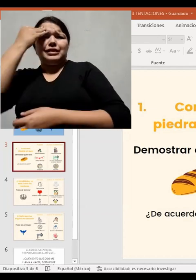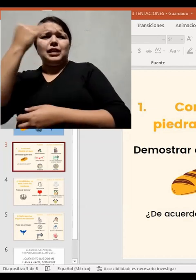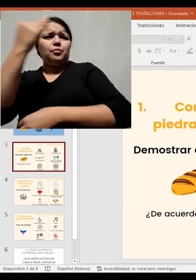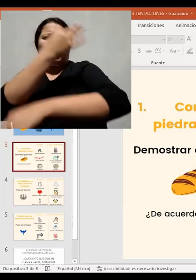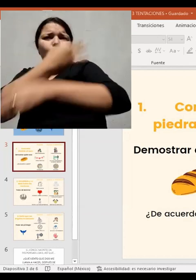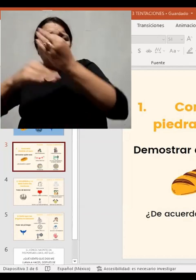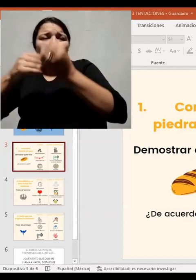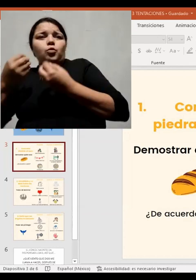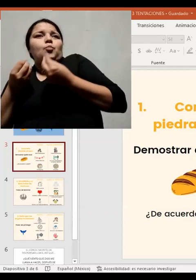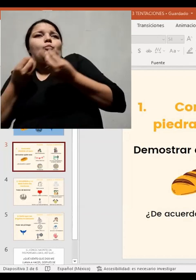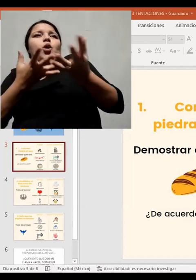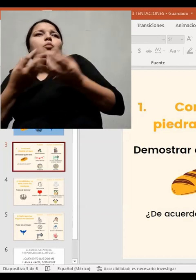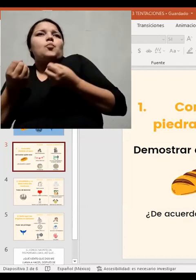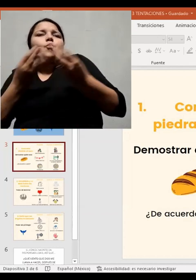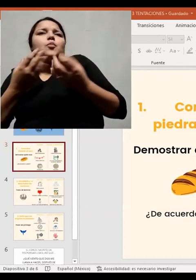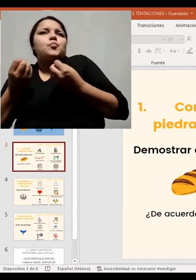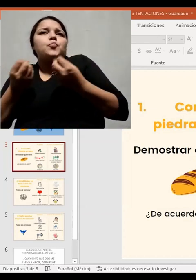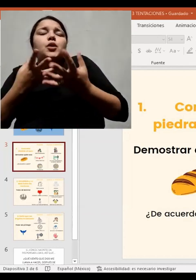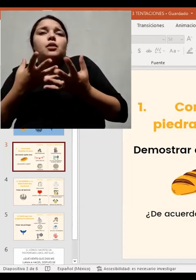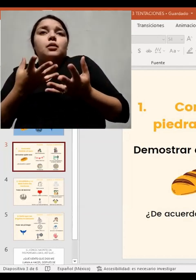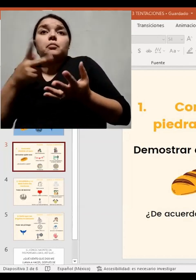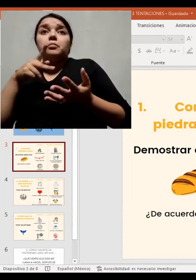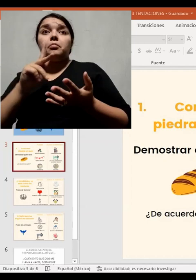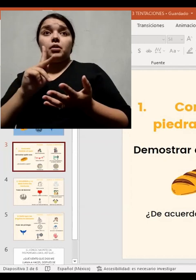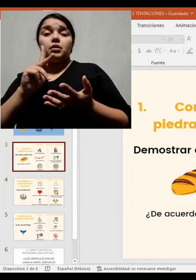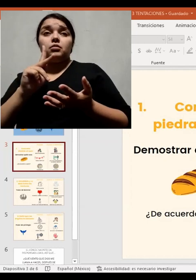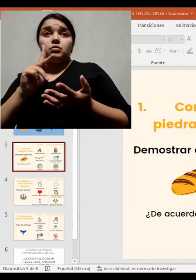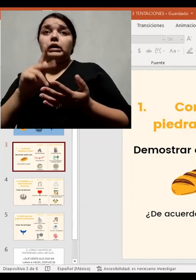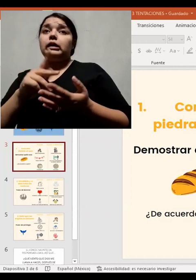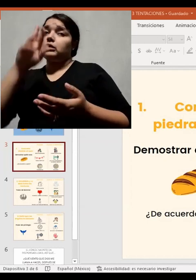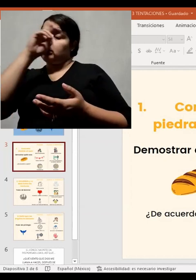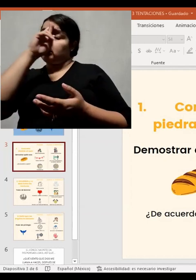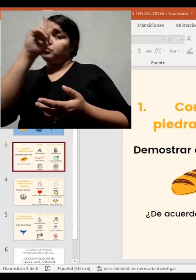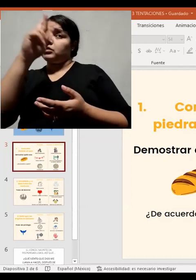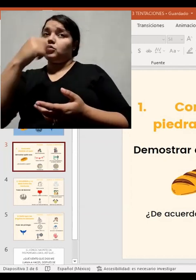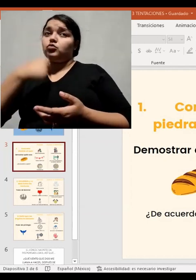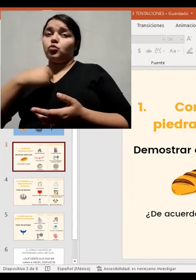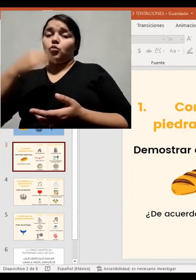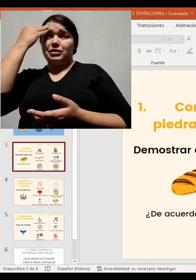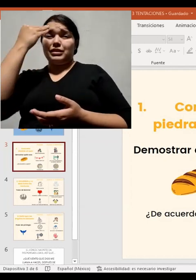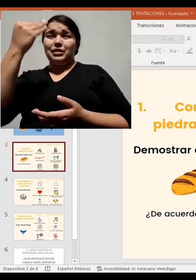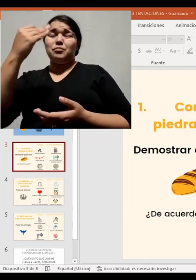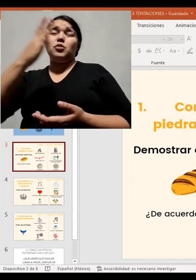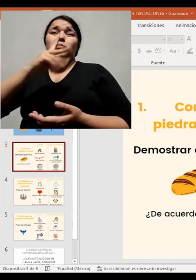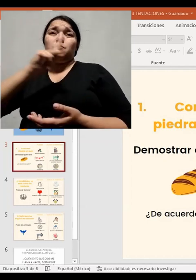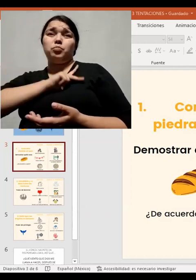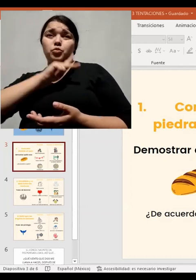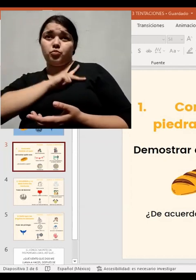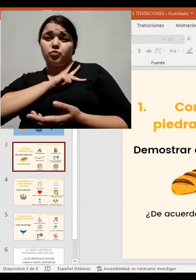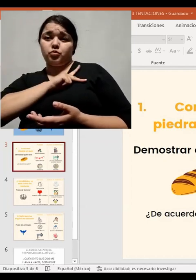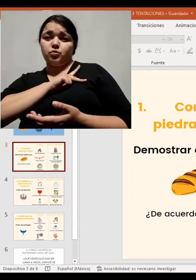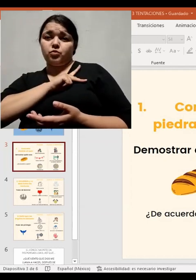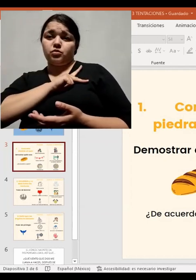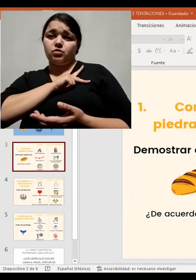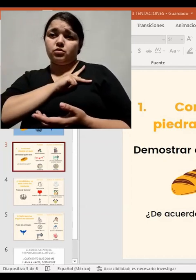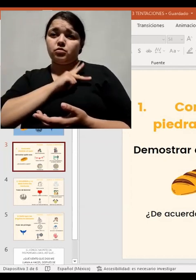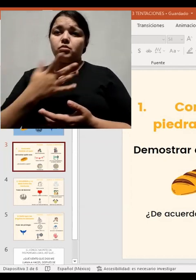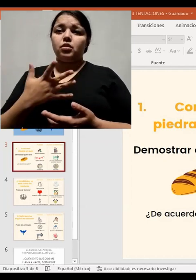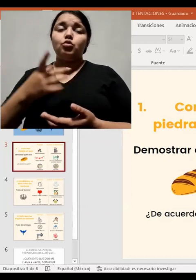planes contigo, pero también tengo mi tiempo individual. Incluso como papá, como mamá, necesito mi tiempo individual.